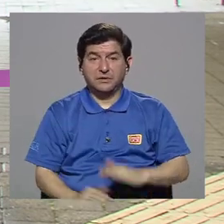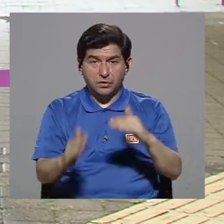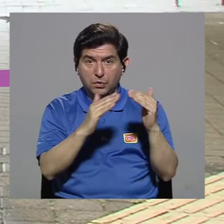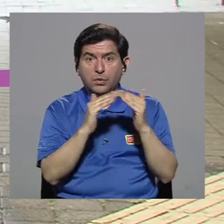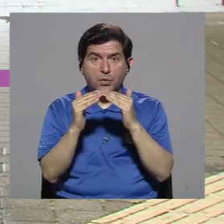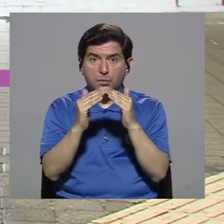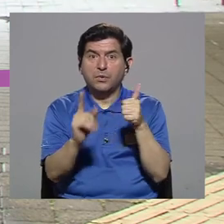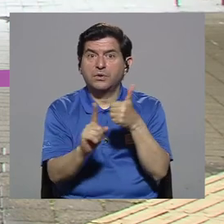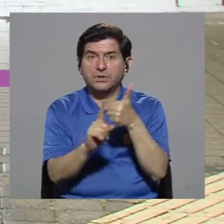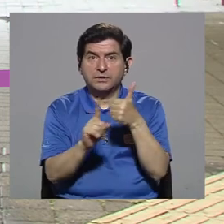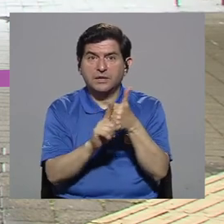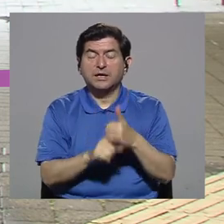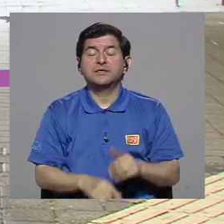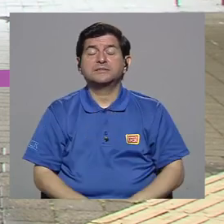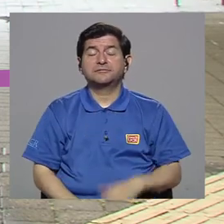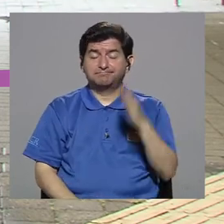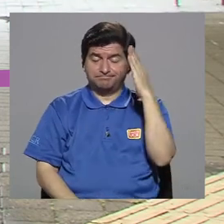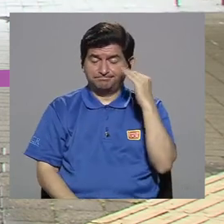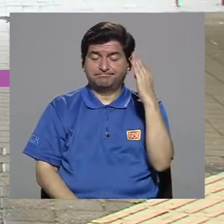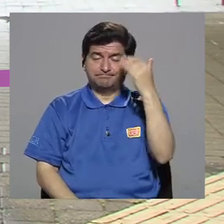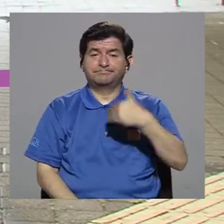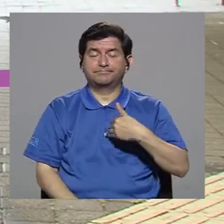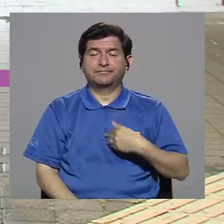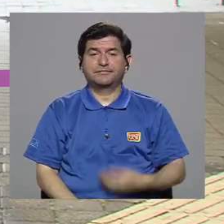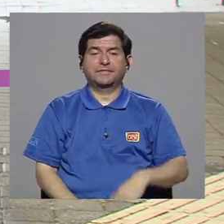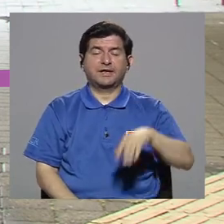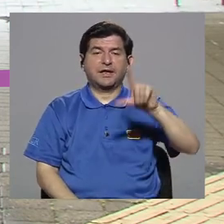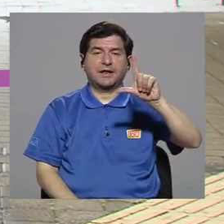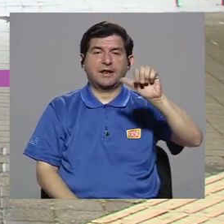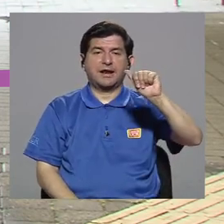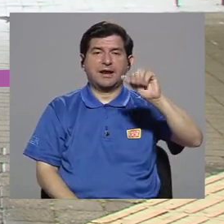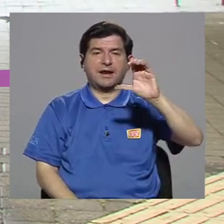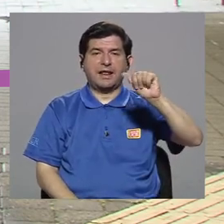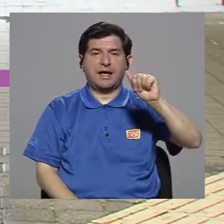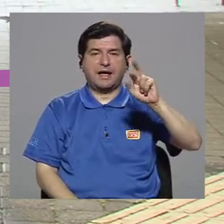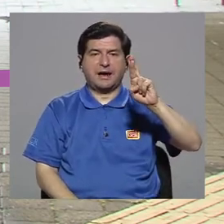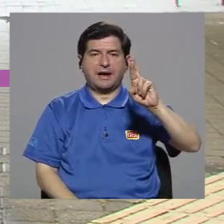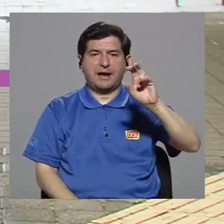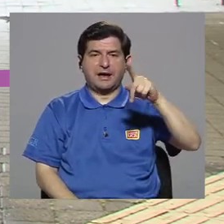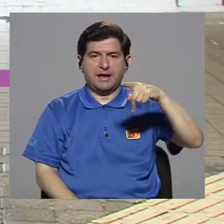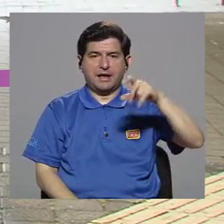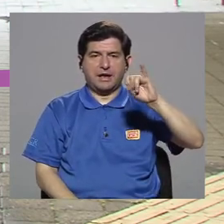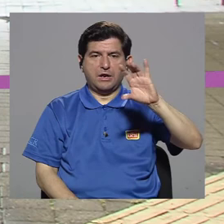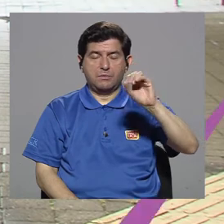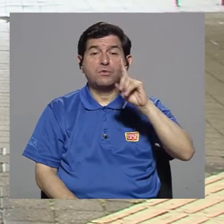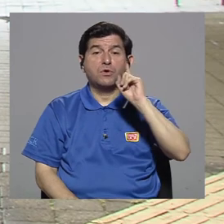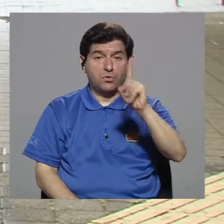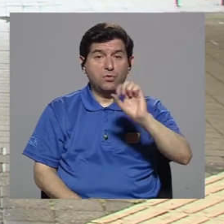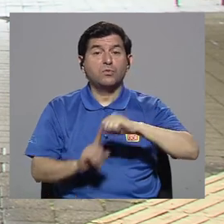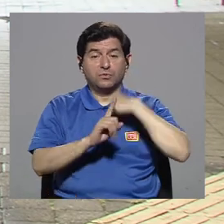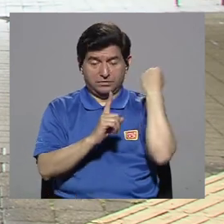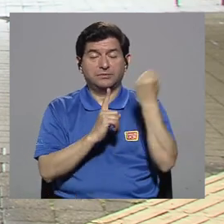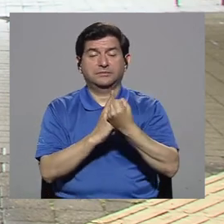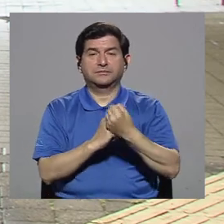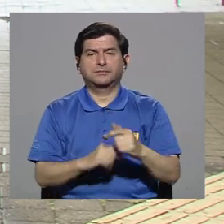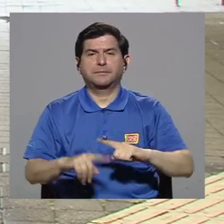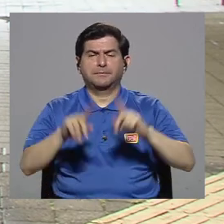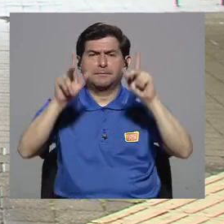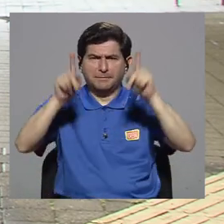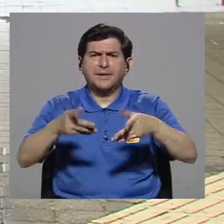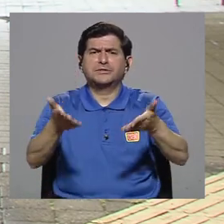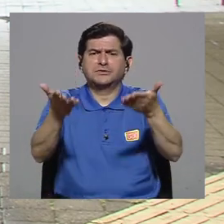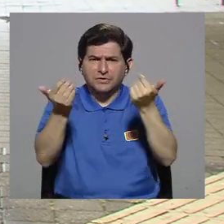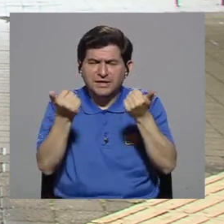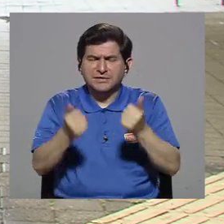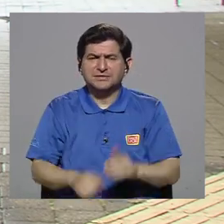mismas que viven estos fenómenos. La Carpio es una de ellas. Pero en el caso de que la gente quiere hacer